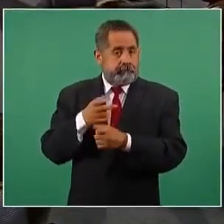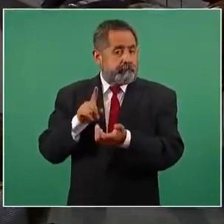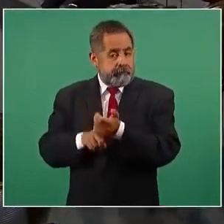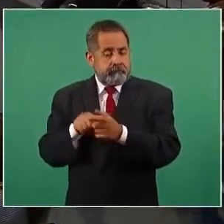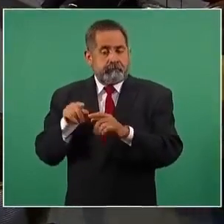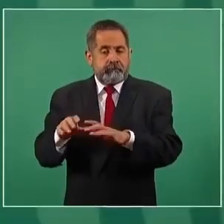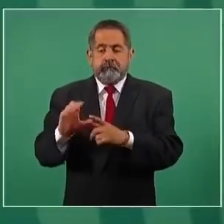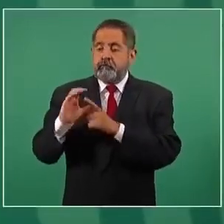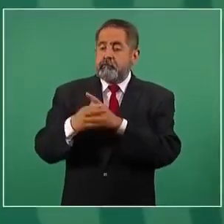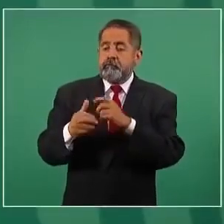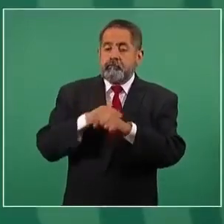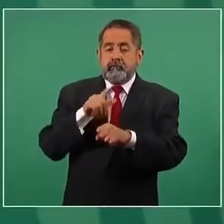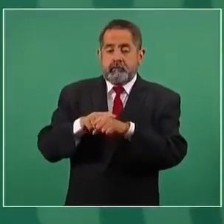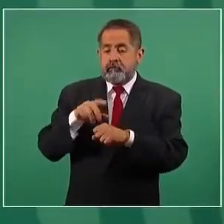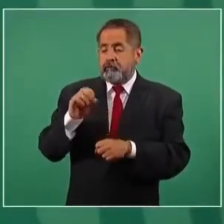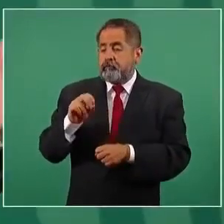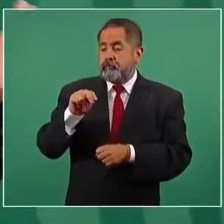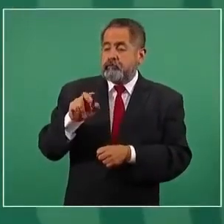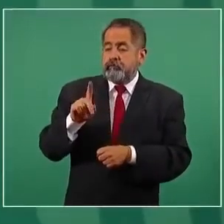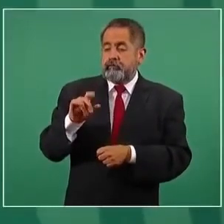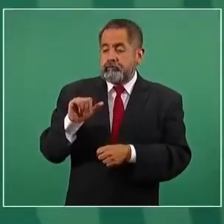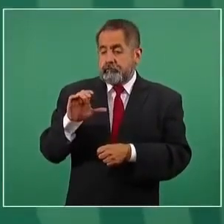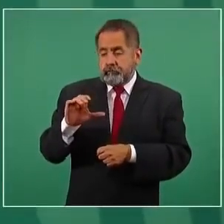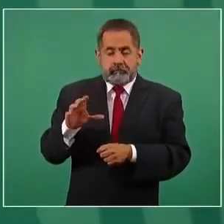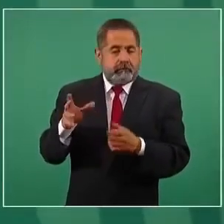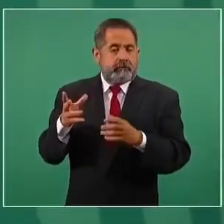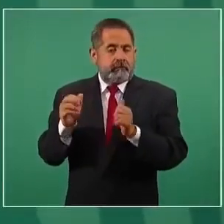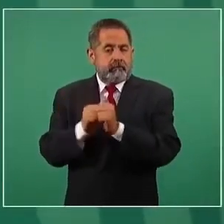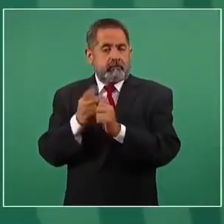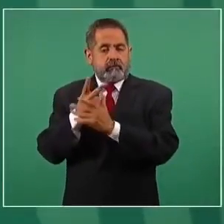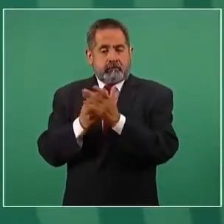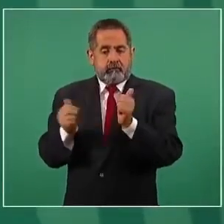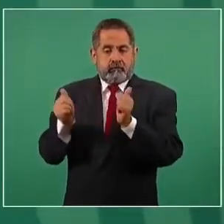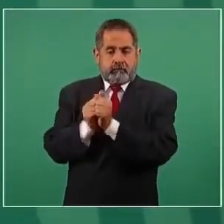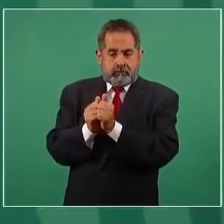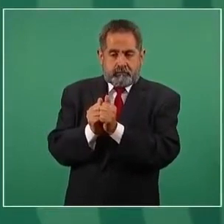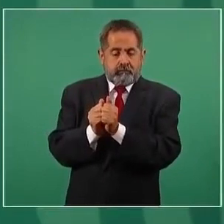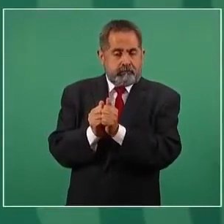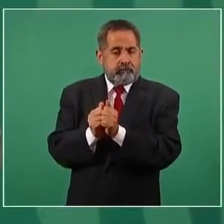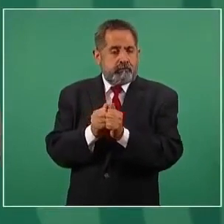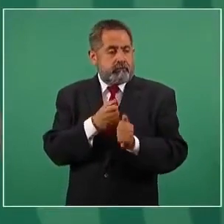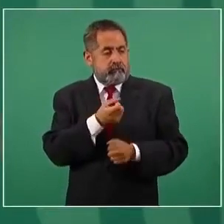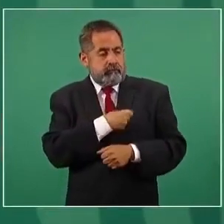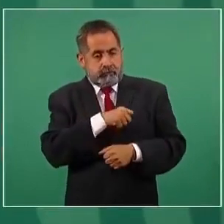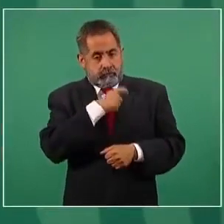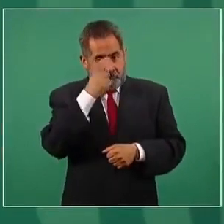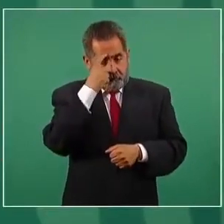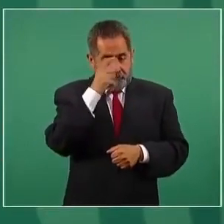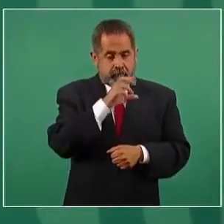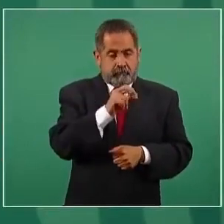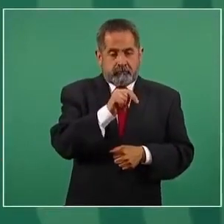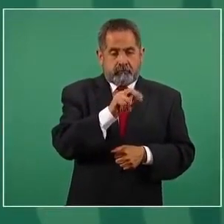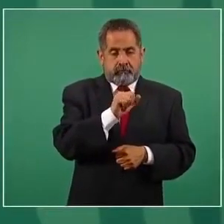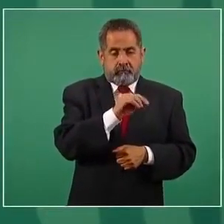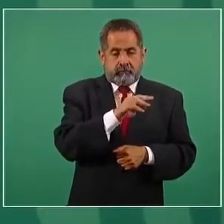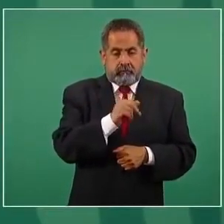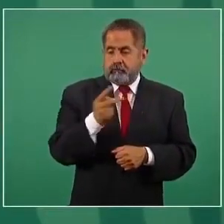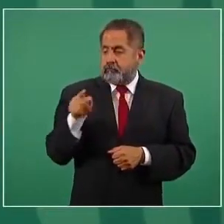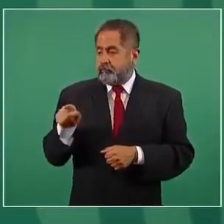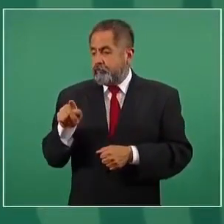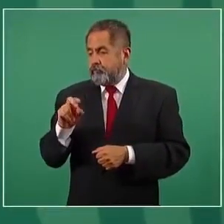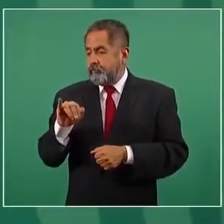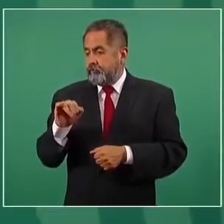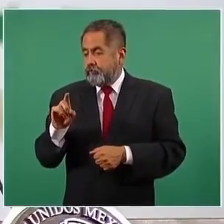Comisión Nacional contra las Adicciones, que será fusionada con la Comisión de Adicciones y Salud Mental, con la CONASAMA, y tiene